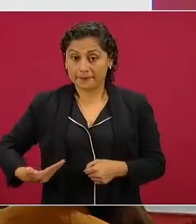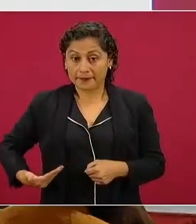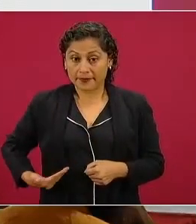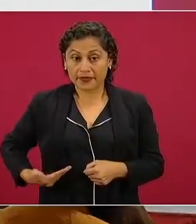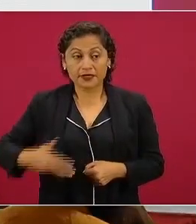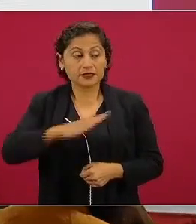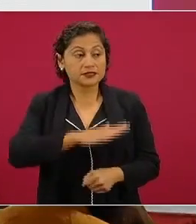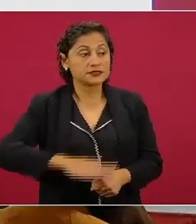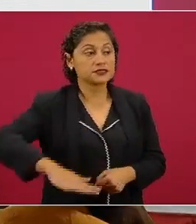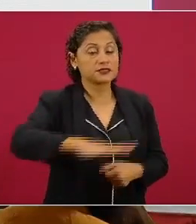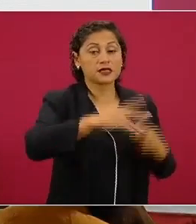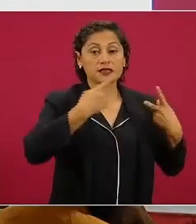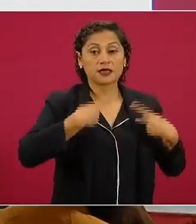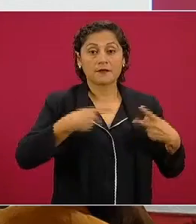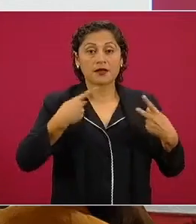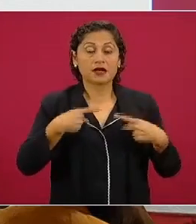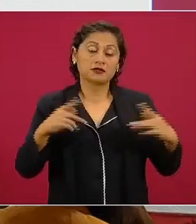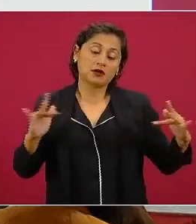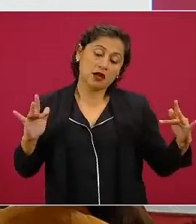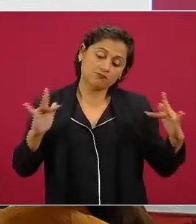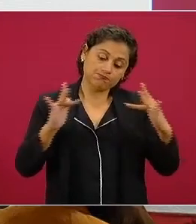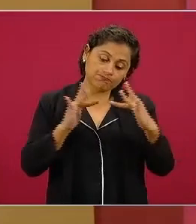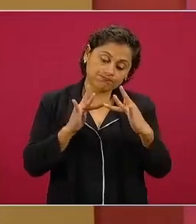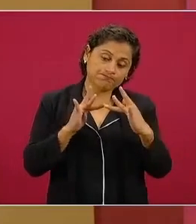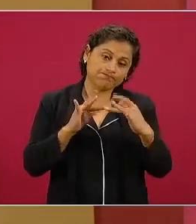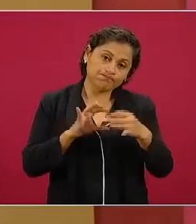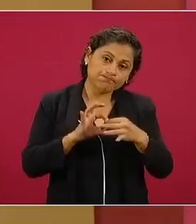la comunicación con ustedes con la gente